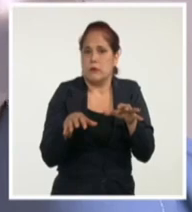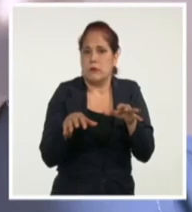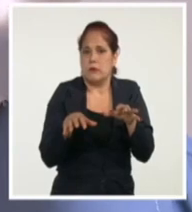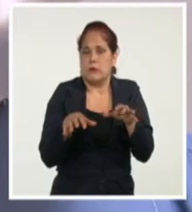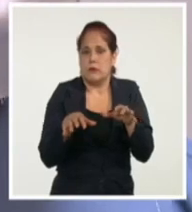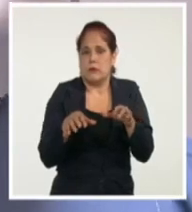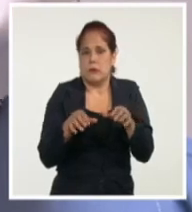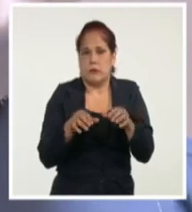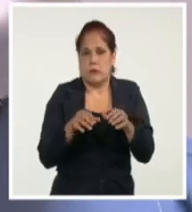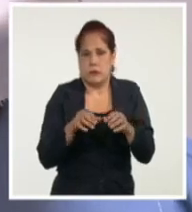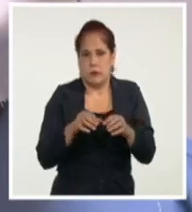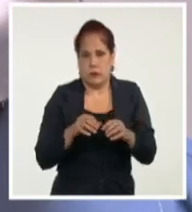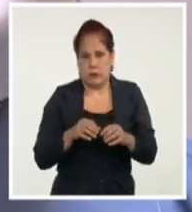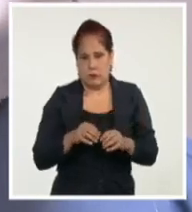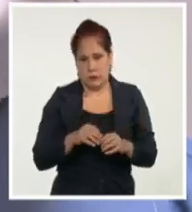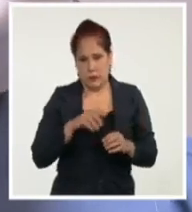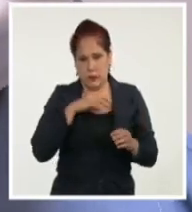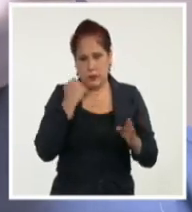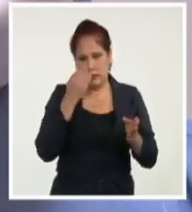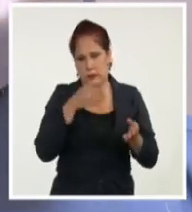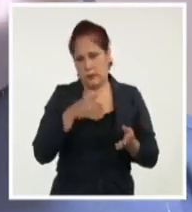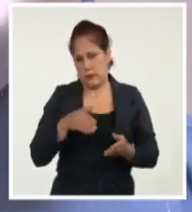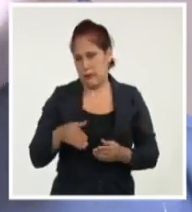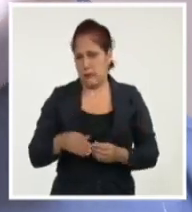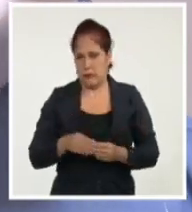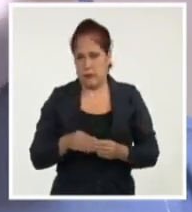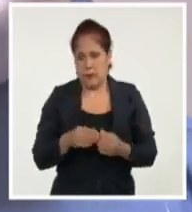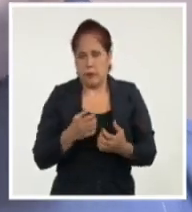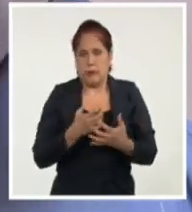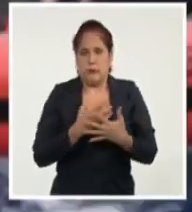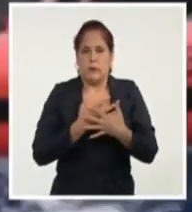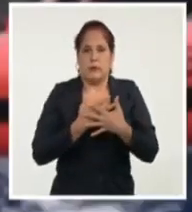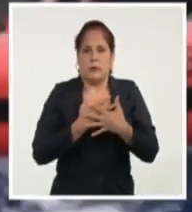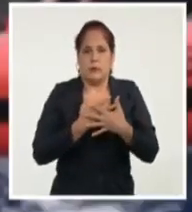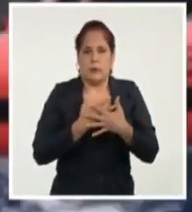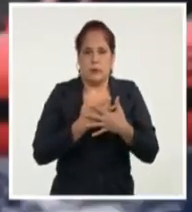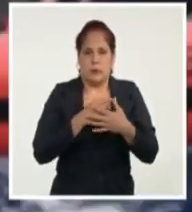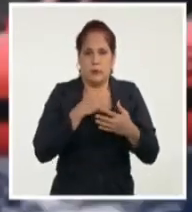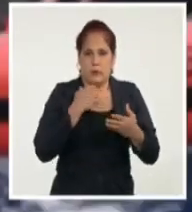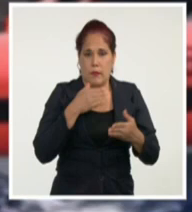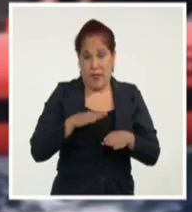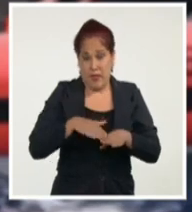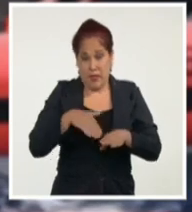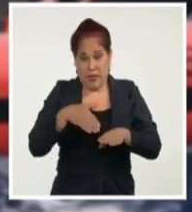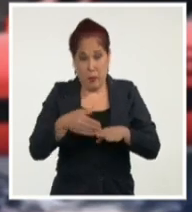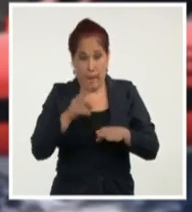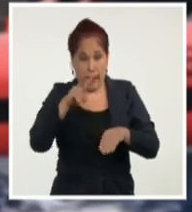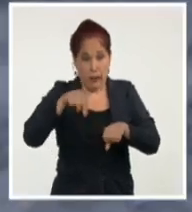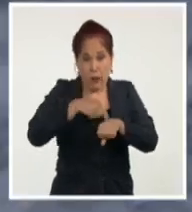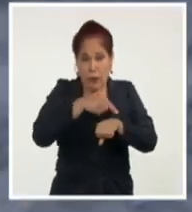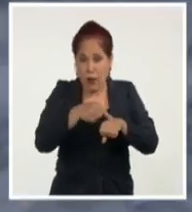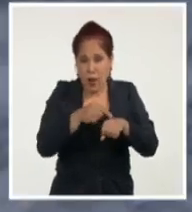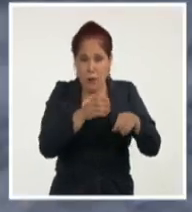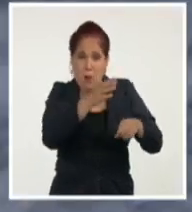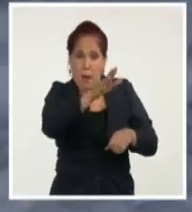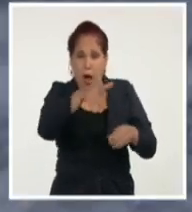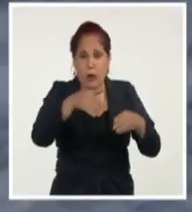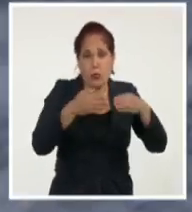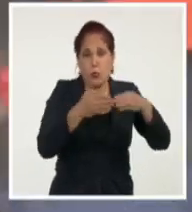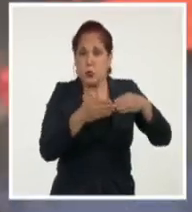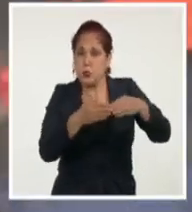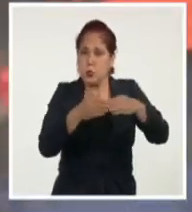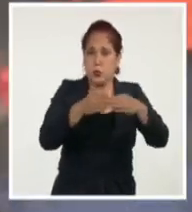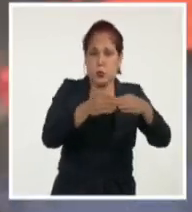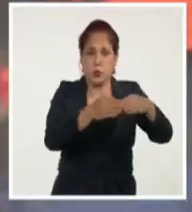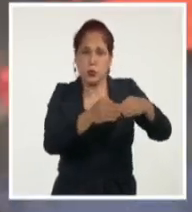Entonces, él falleció en mis brazos. Luego de unas 20 horas en el mar, la Guardia